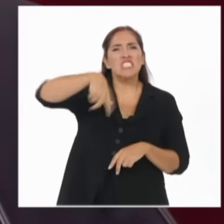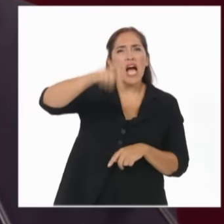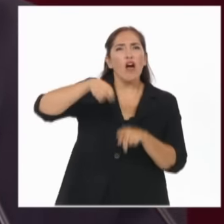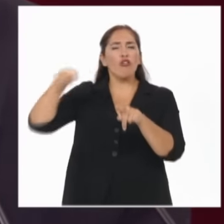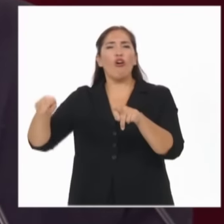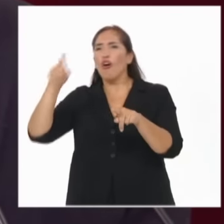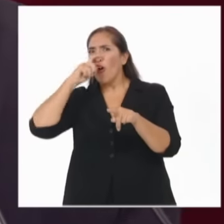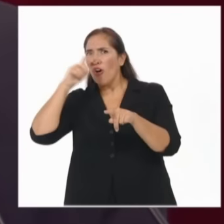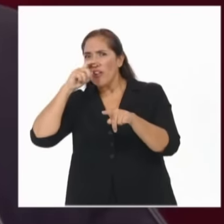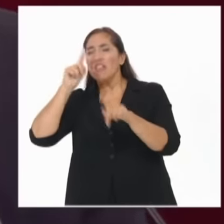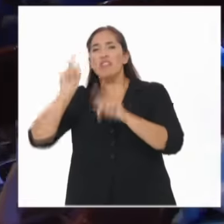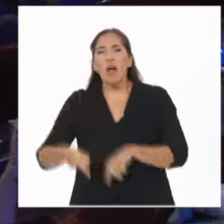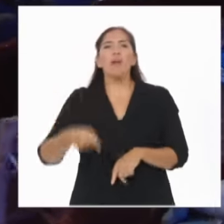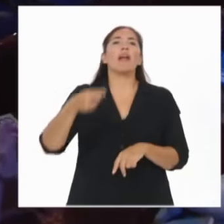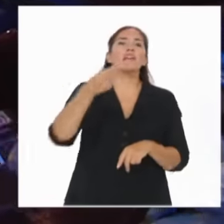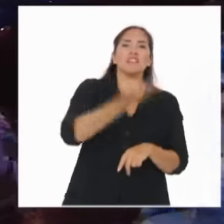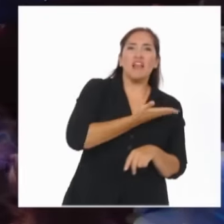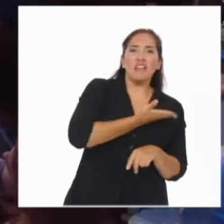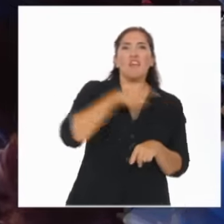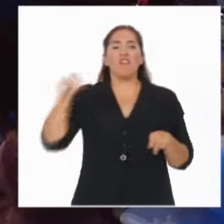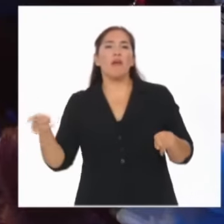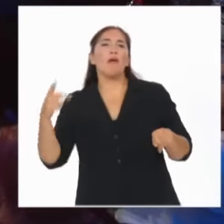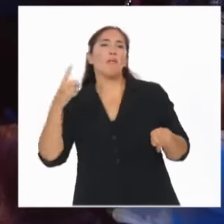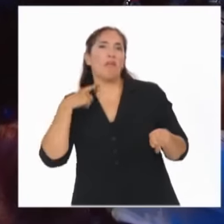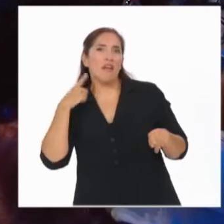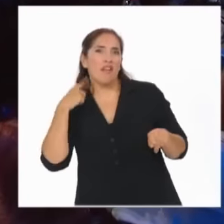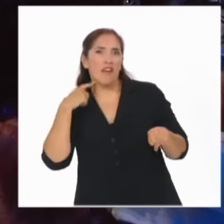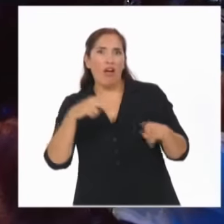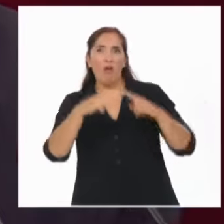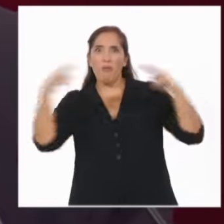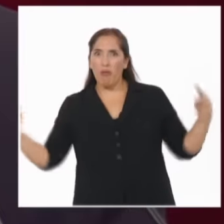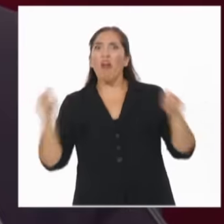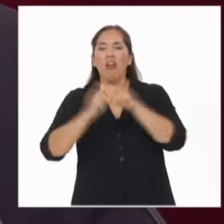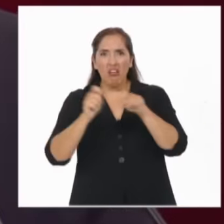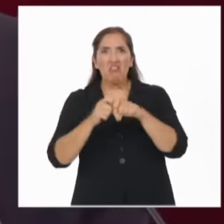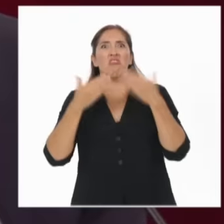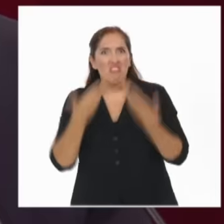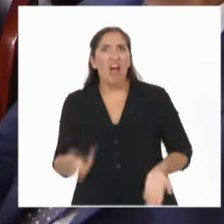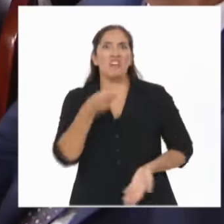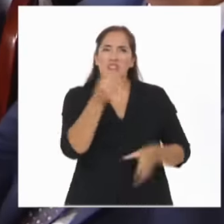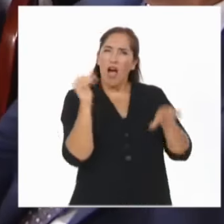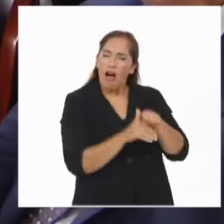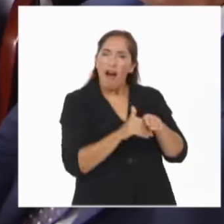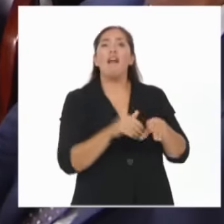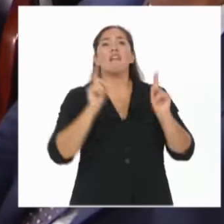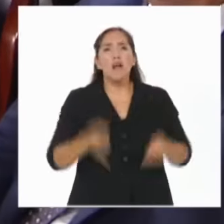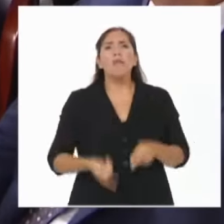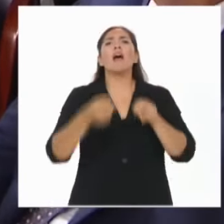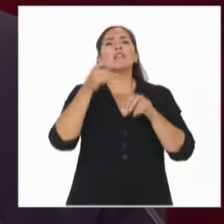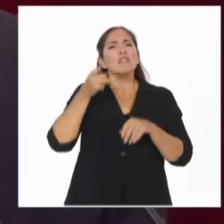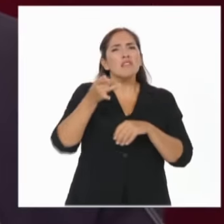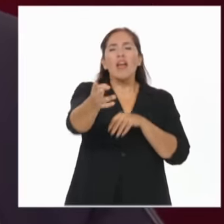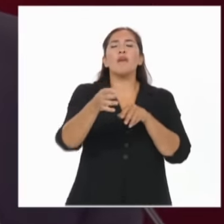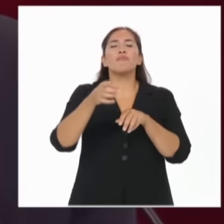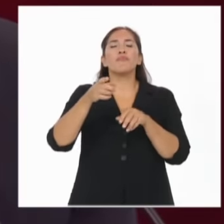y el puente Santa Fe-Paraná, o más de 65 metrobuses del largo del que estamos